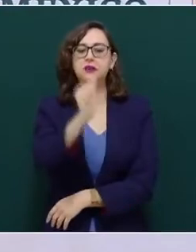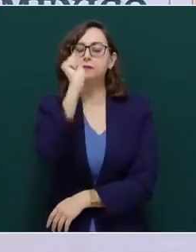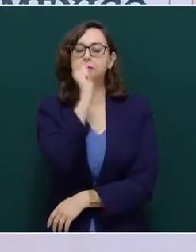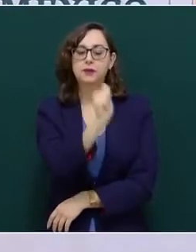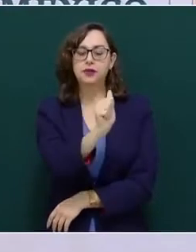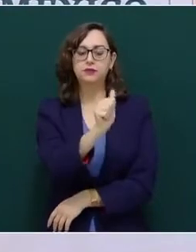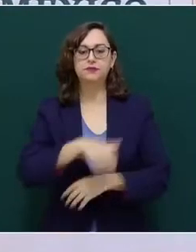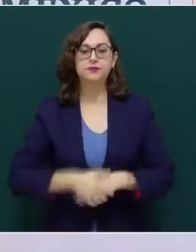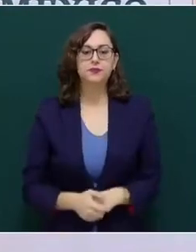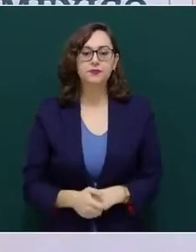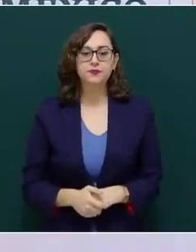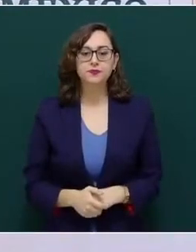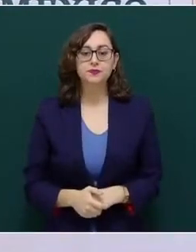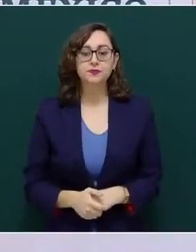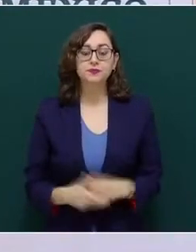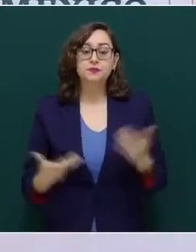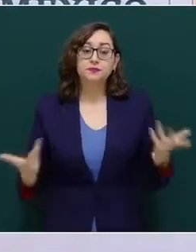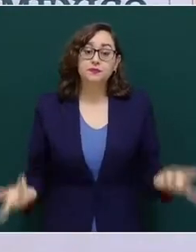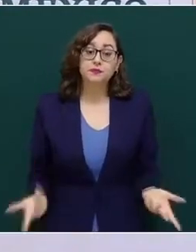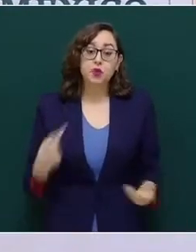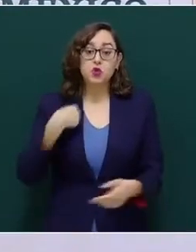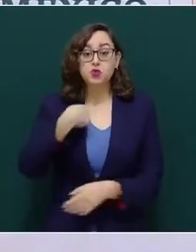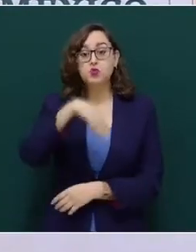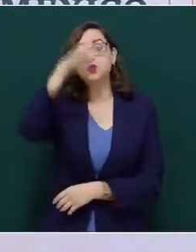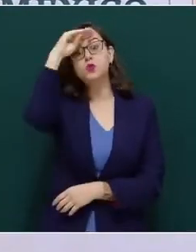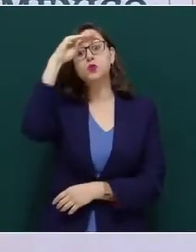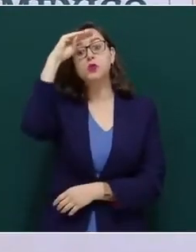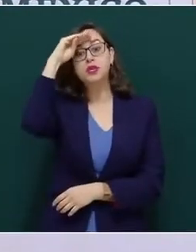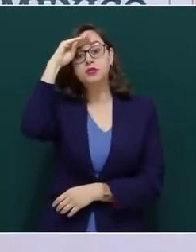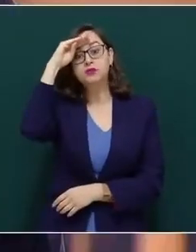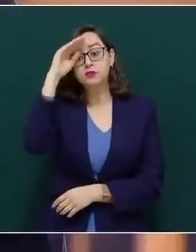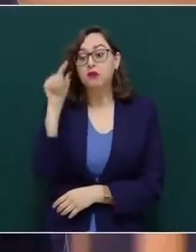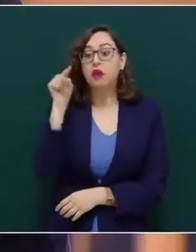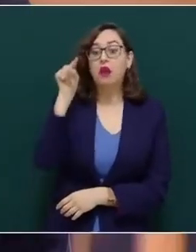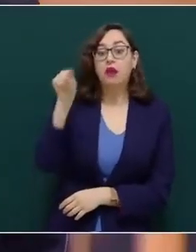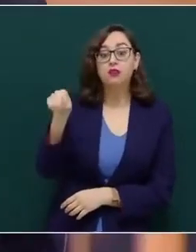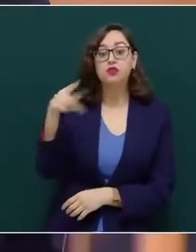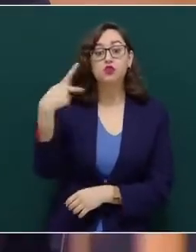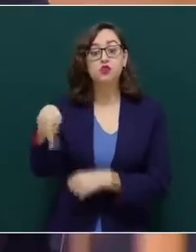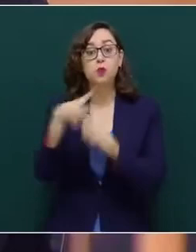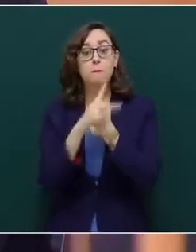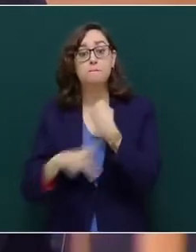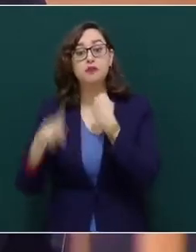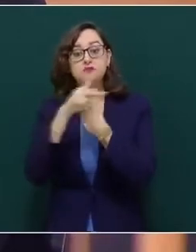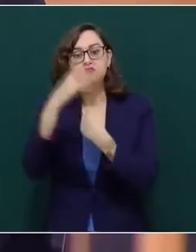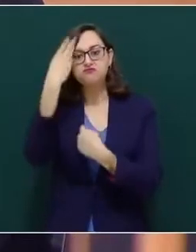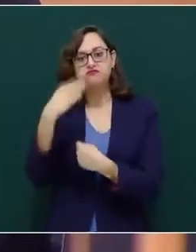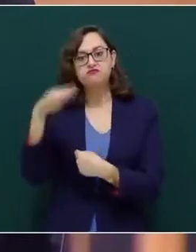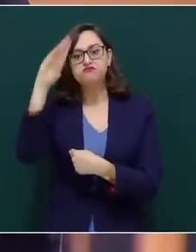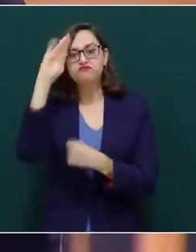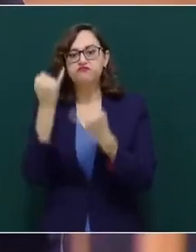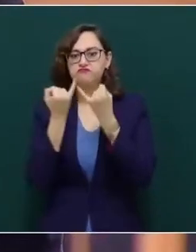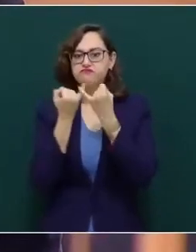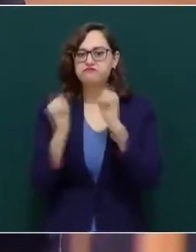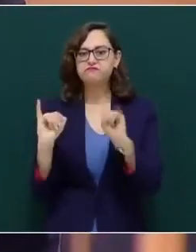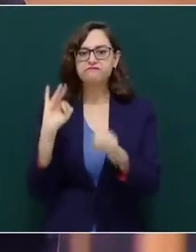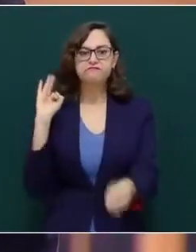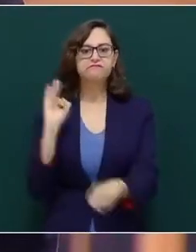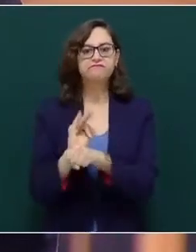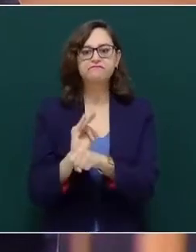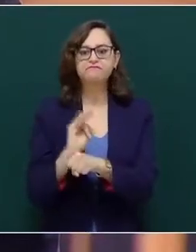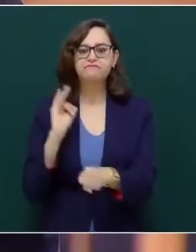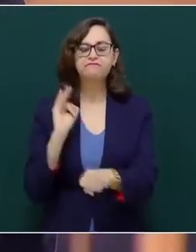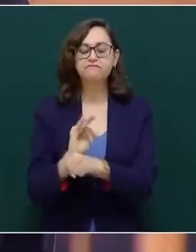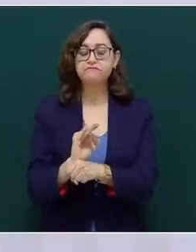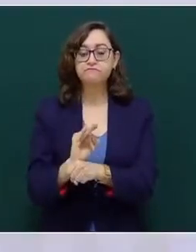que por su lucha en defensa de la soberanía de su país, el pueblo de Cuba